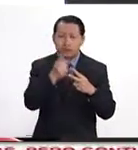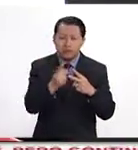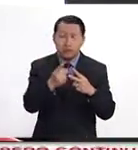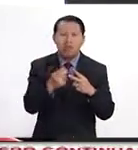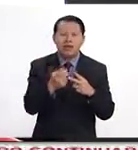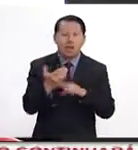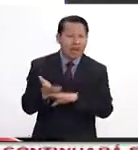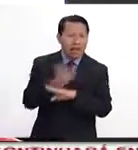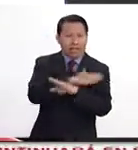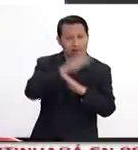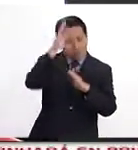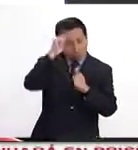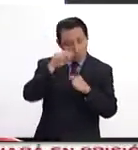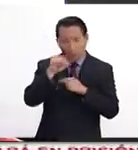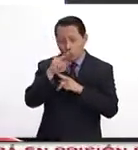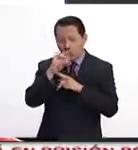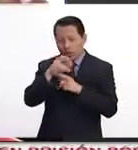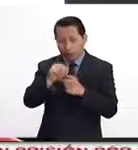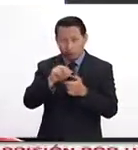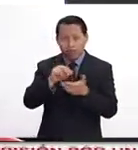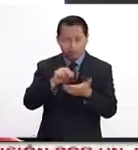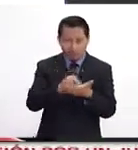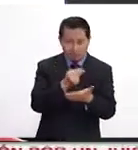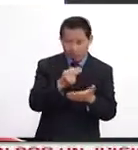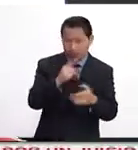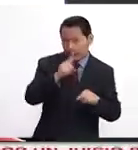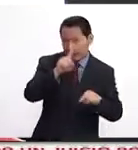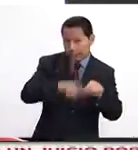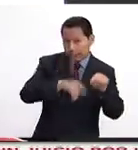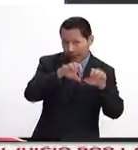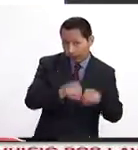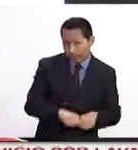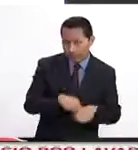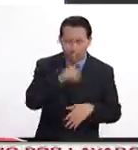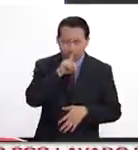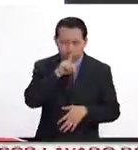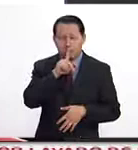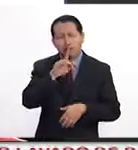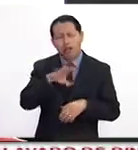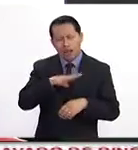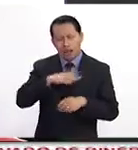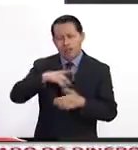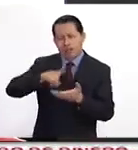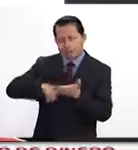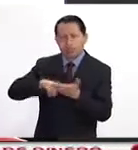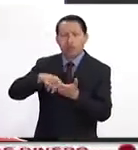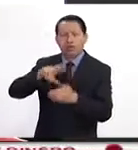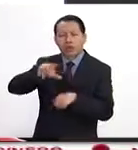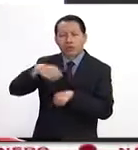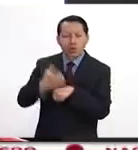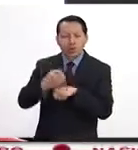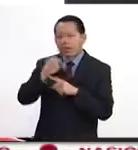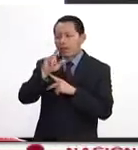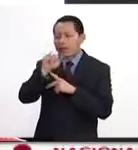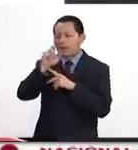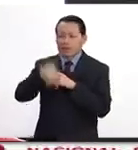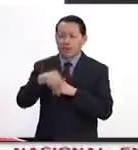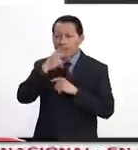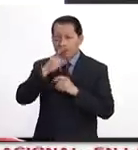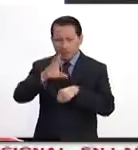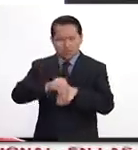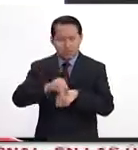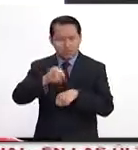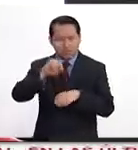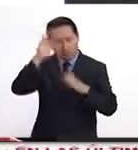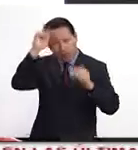echar atrás el acuerdo nuclear. Al parecer hay un consenso dentro de la república islámica que ha pues permitido que este acuerdo se